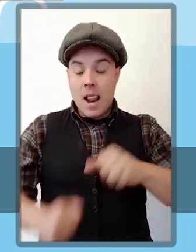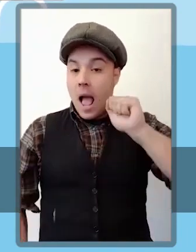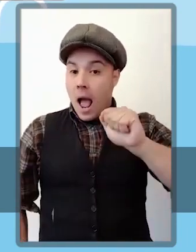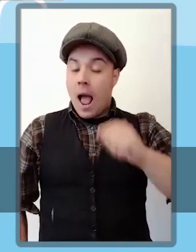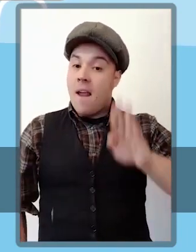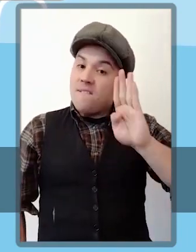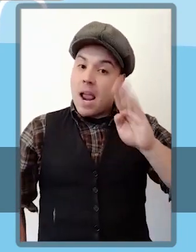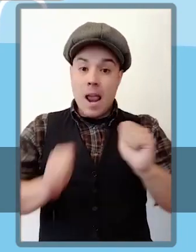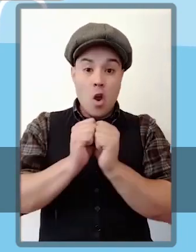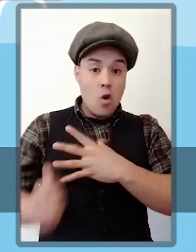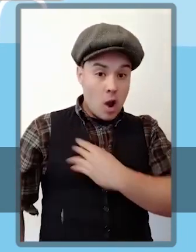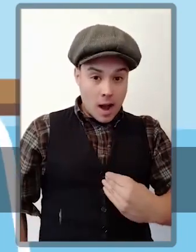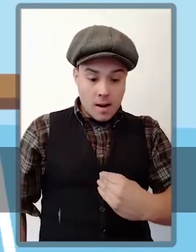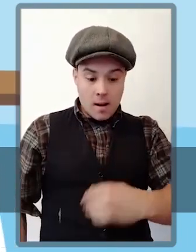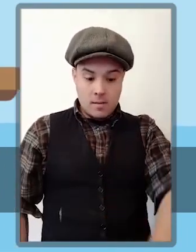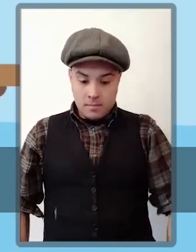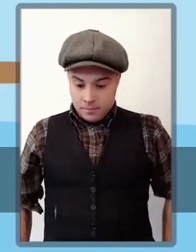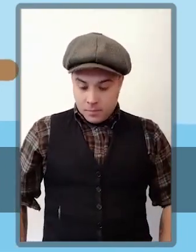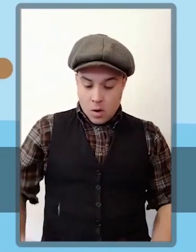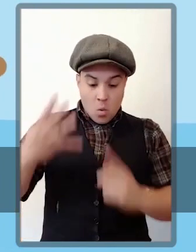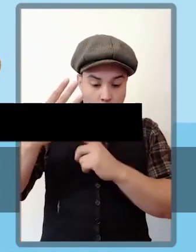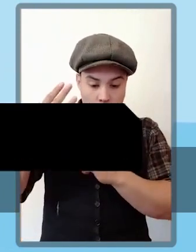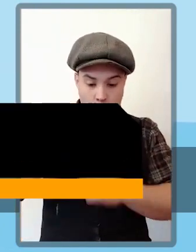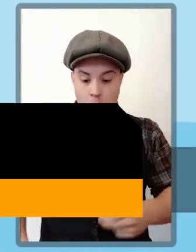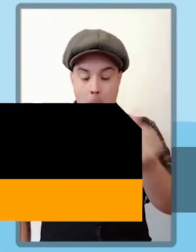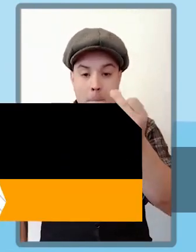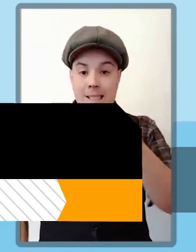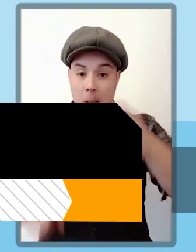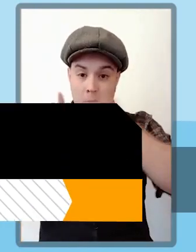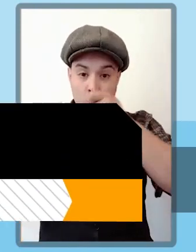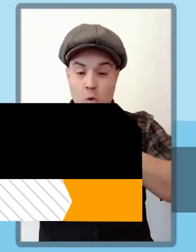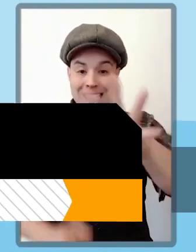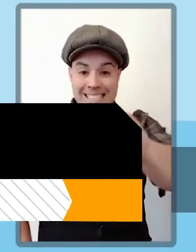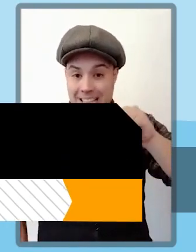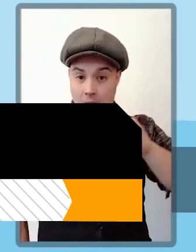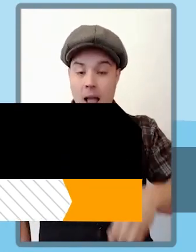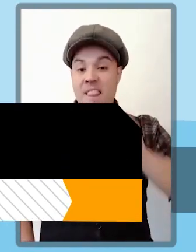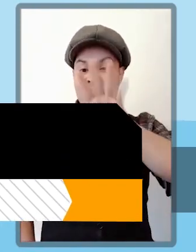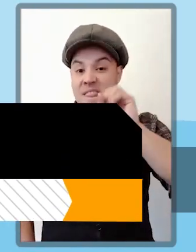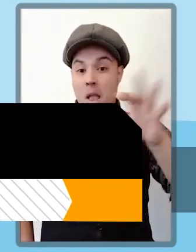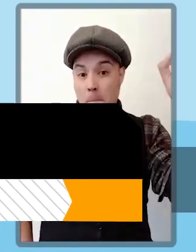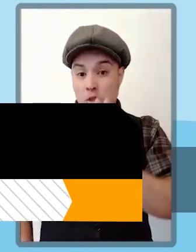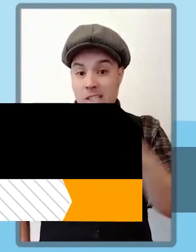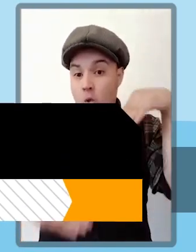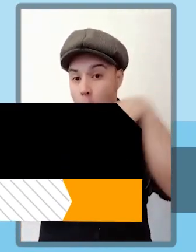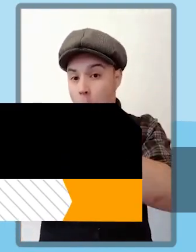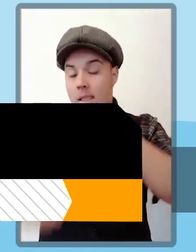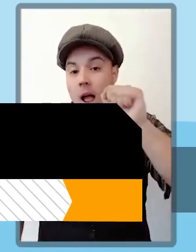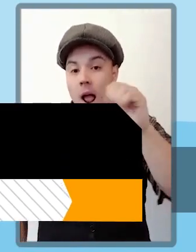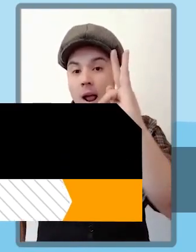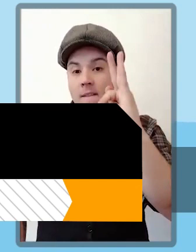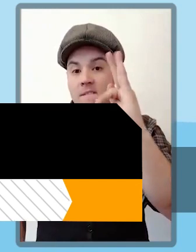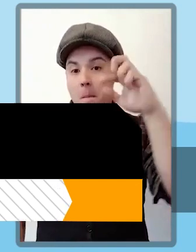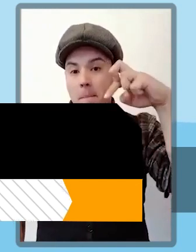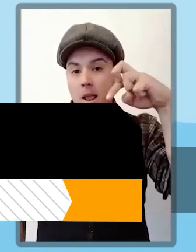activamente empleo. Es importante tener en cuenta que cada beneficio tiene requisitos específicos y es recomendable consultar con las